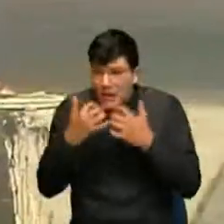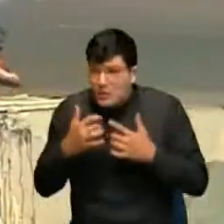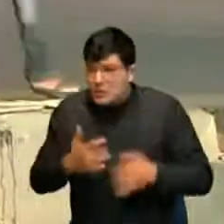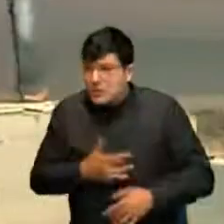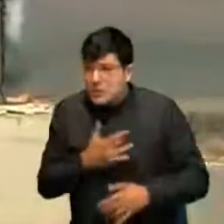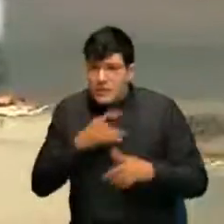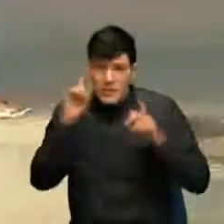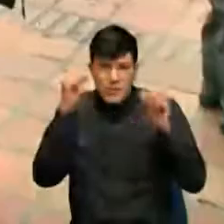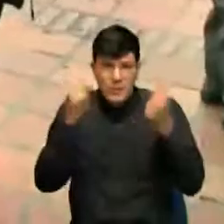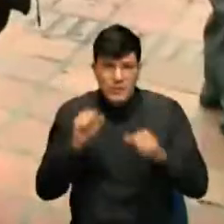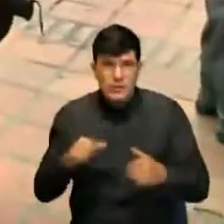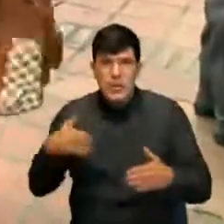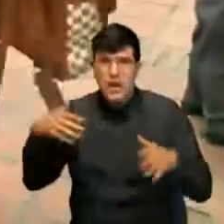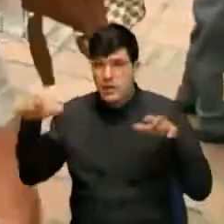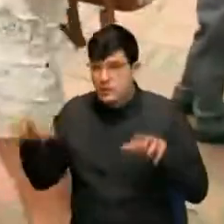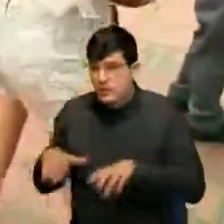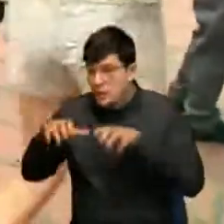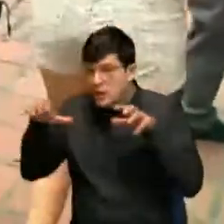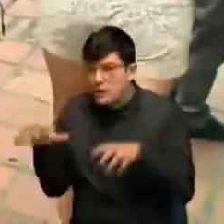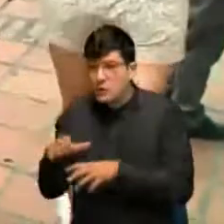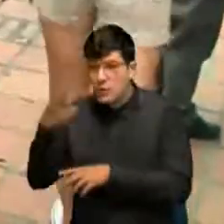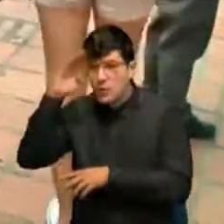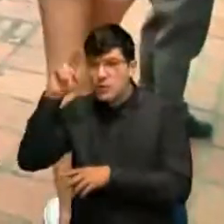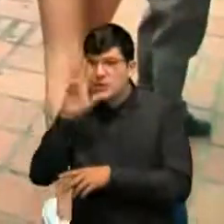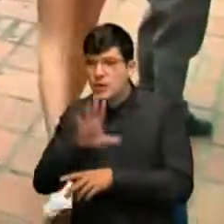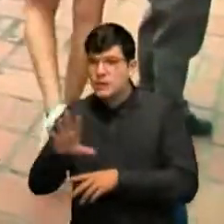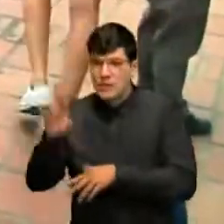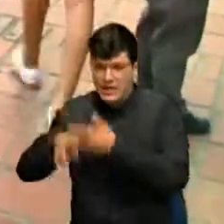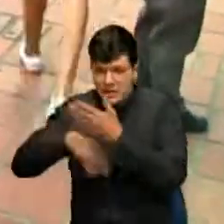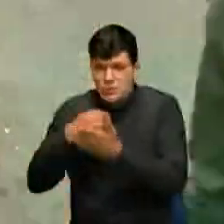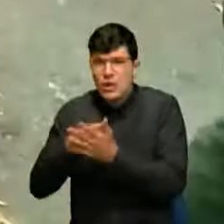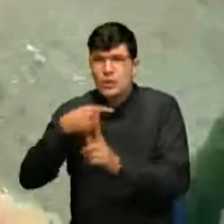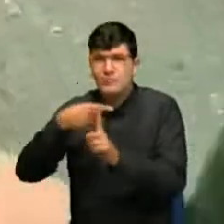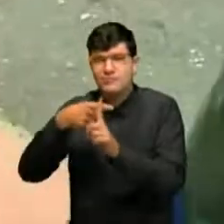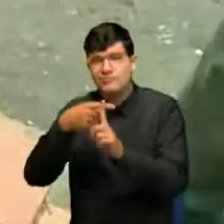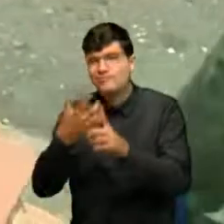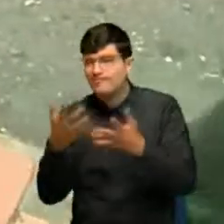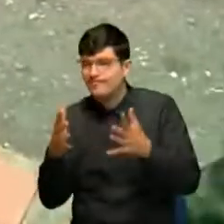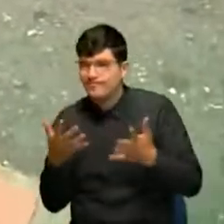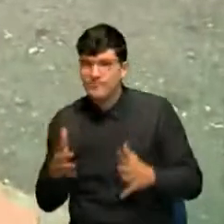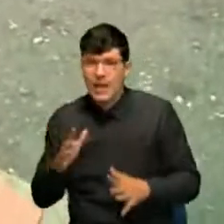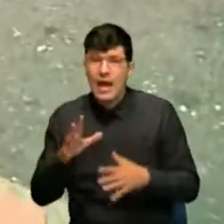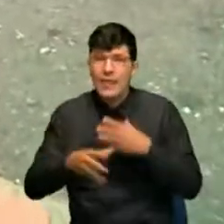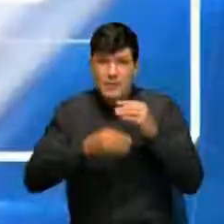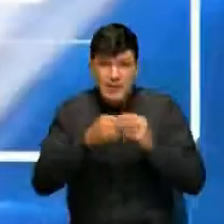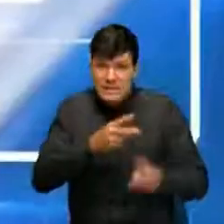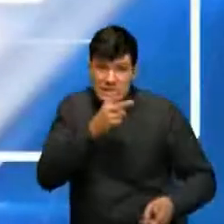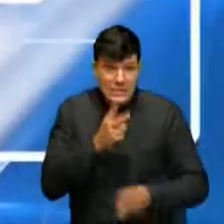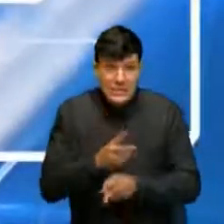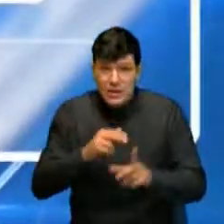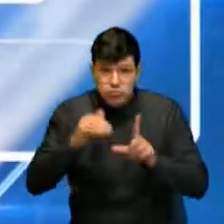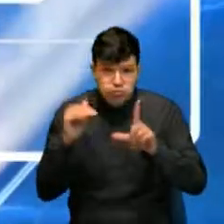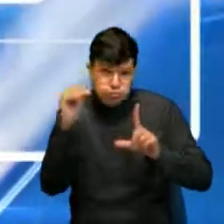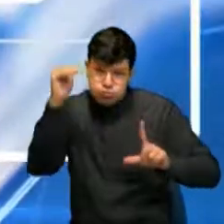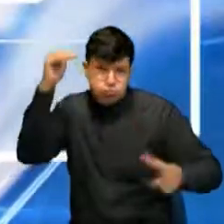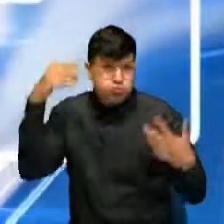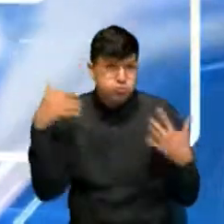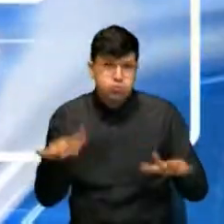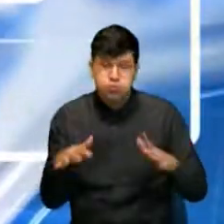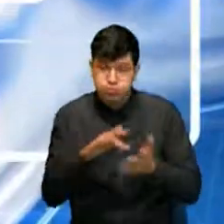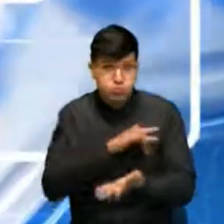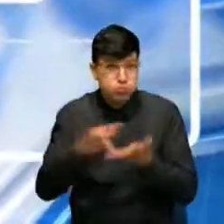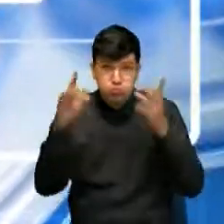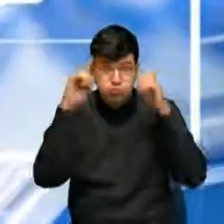acciones a la fecha no estarían dando resultados contundentes y la inseguridad ha llegado a límites alarmantes. Aquí se han hecho esfuerzos para